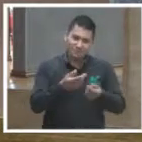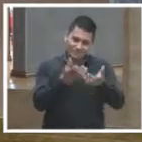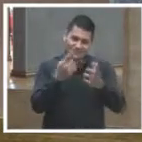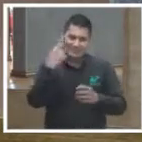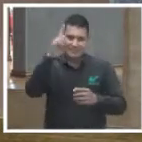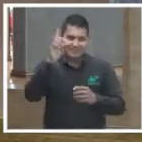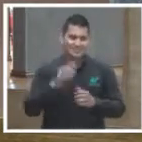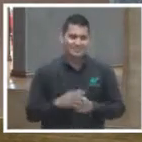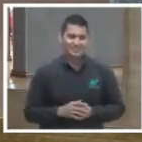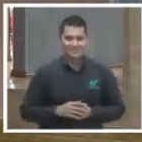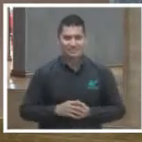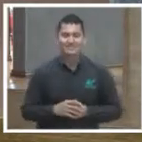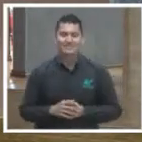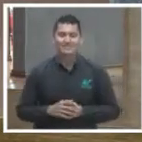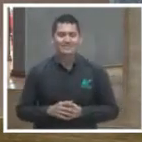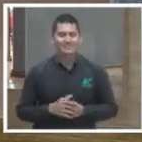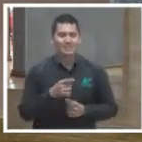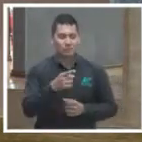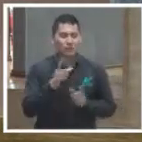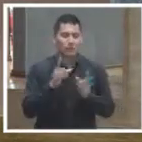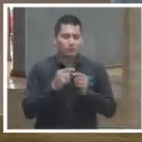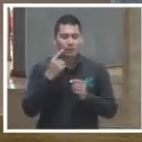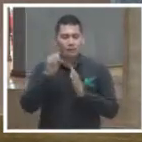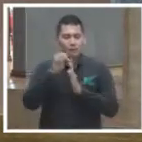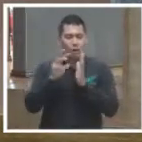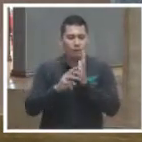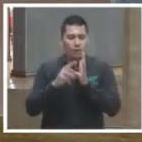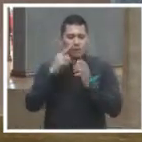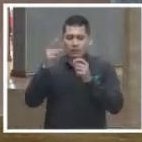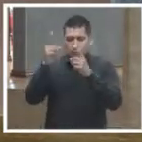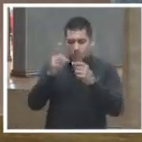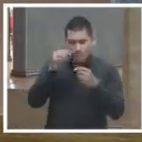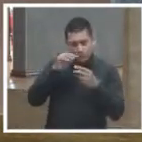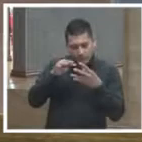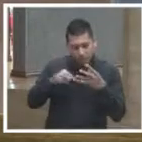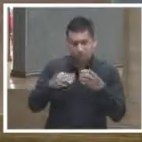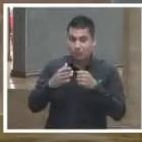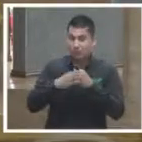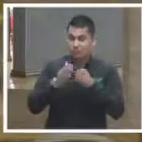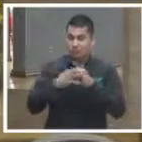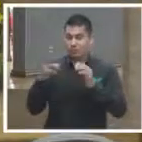y que empieces a ver sobre todo pensando en el 2018 así es